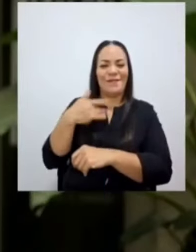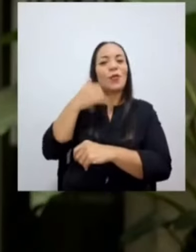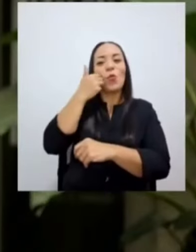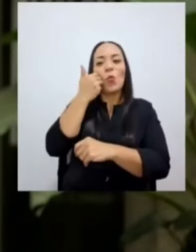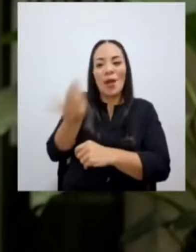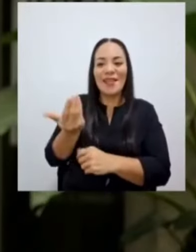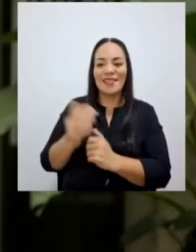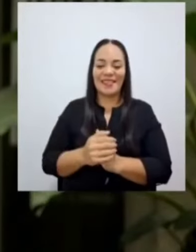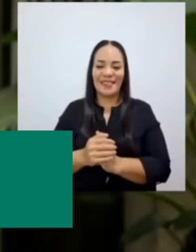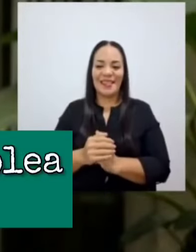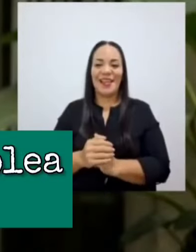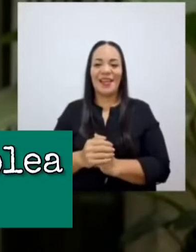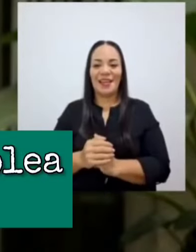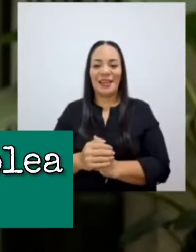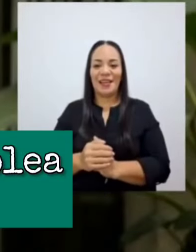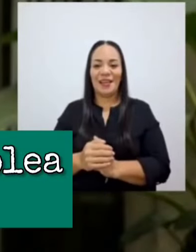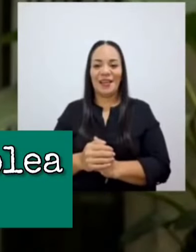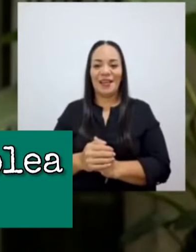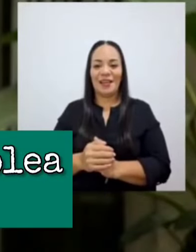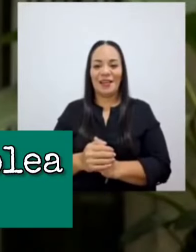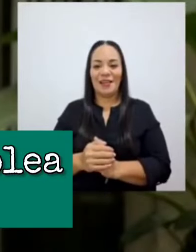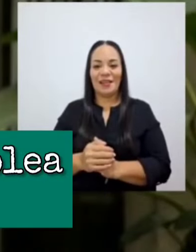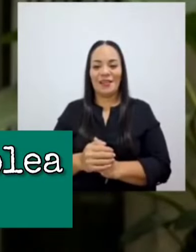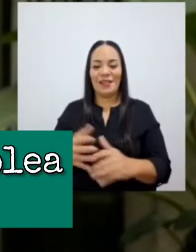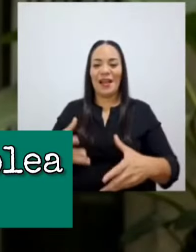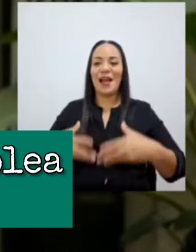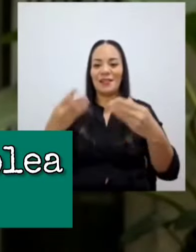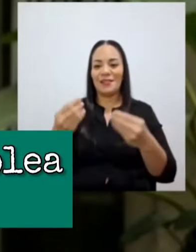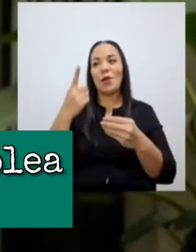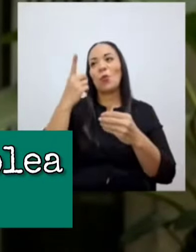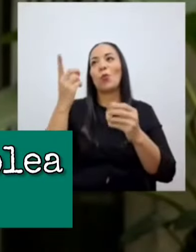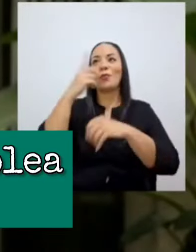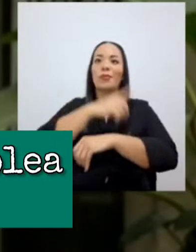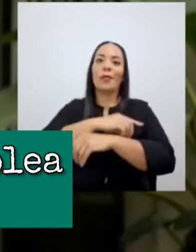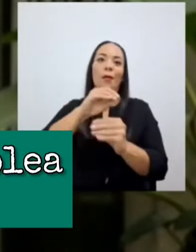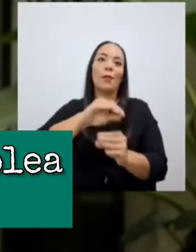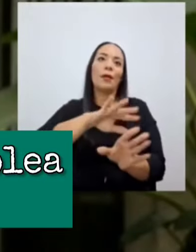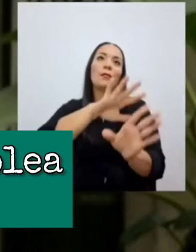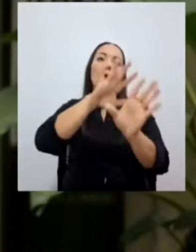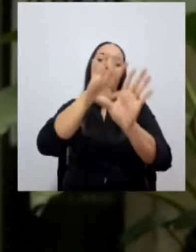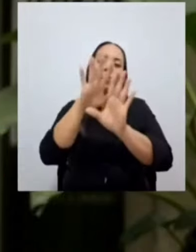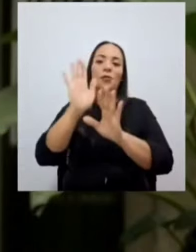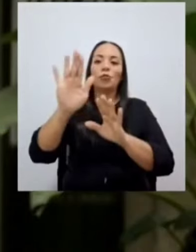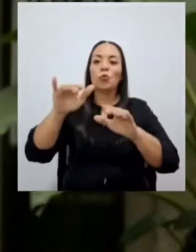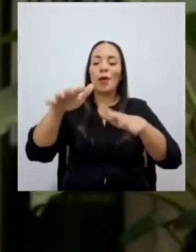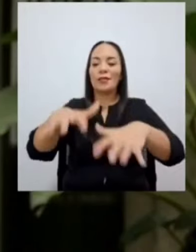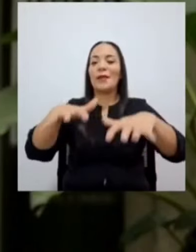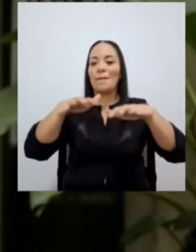gastar toda la mañana de su Asamblea Nacional